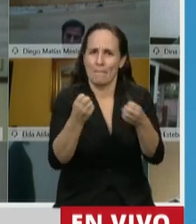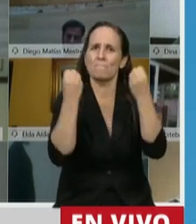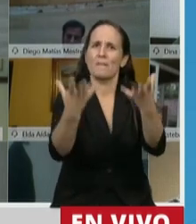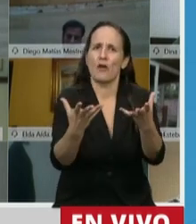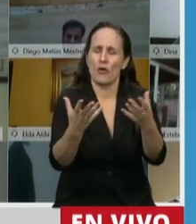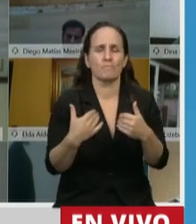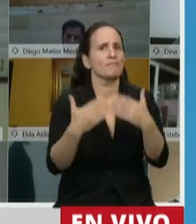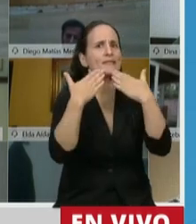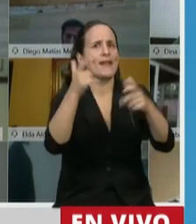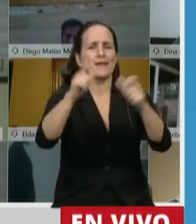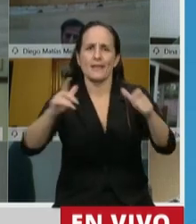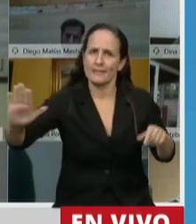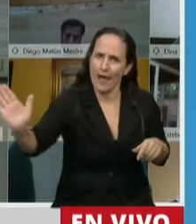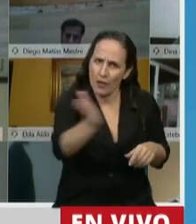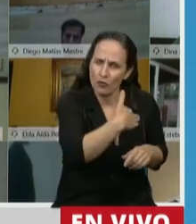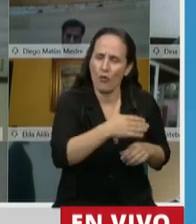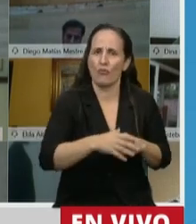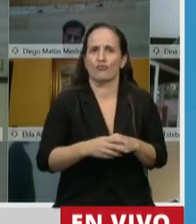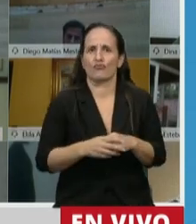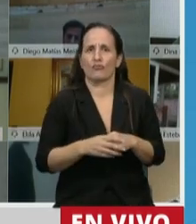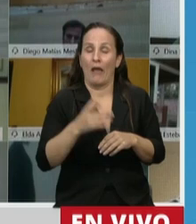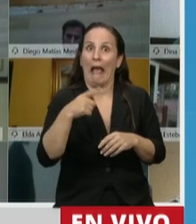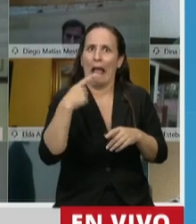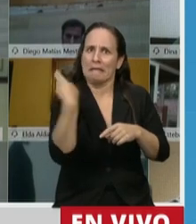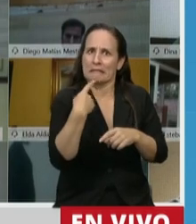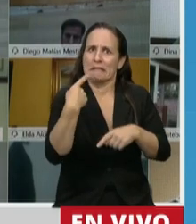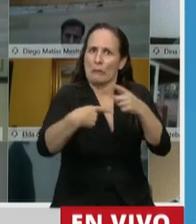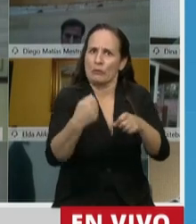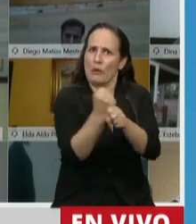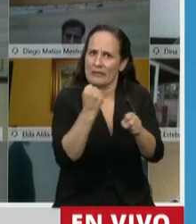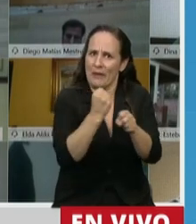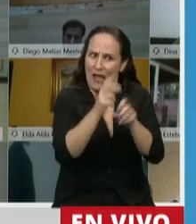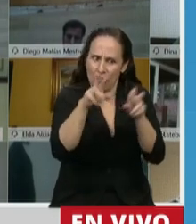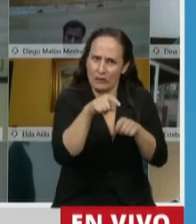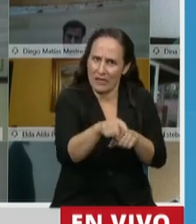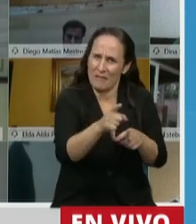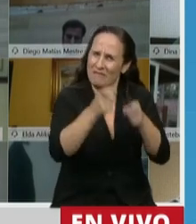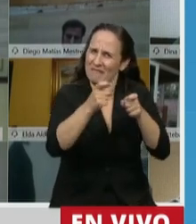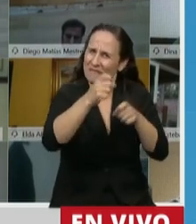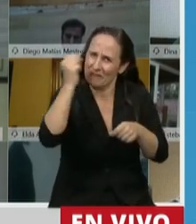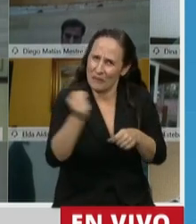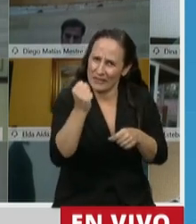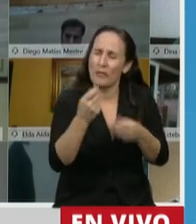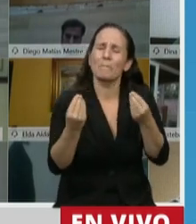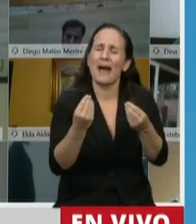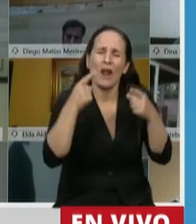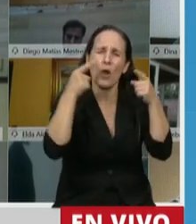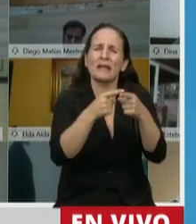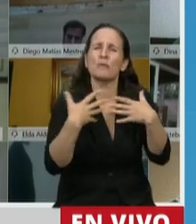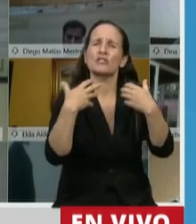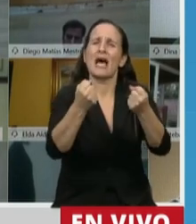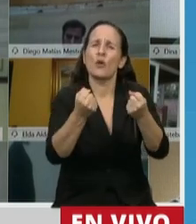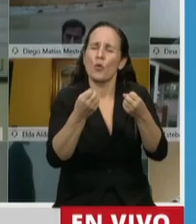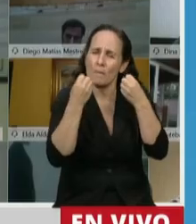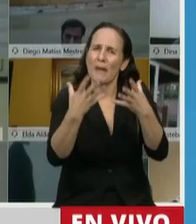todos e instarlos a seguir trabajando en estas cosas que me parece que son muy necesarias y que abren una puerta a que tengamos una mejor salud para todos. Muchas